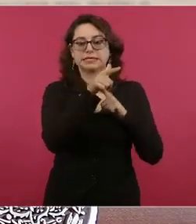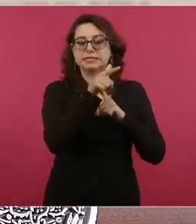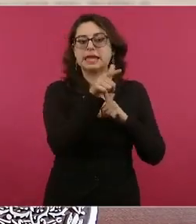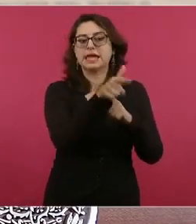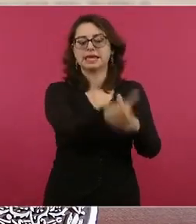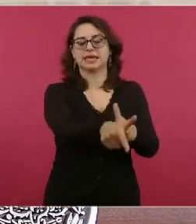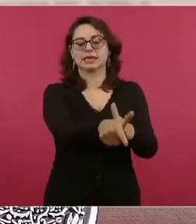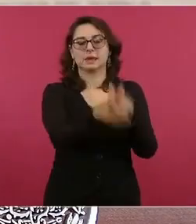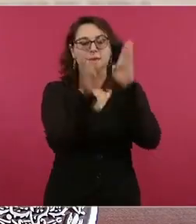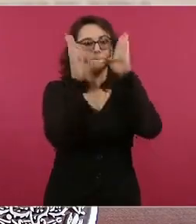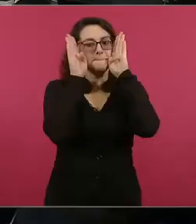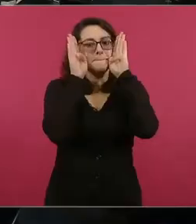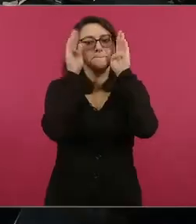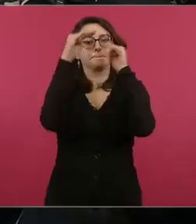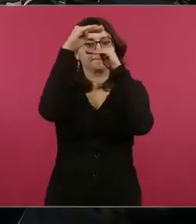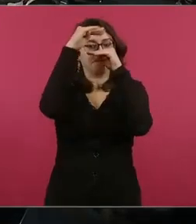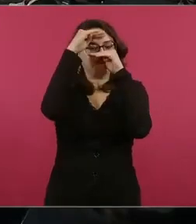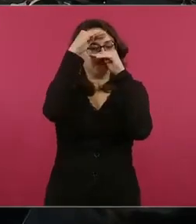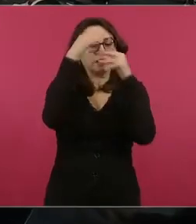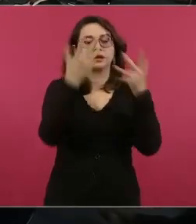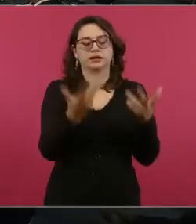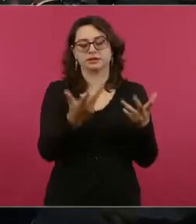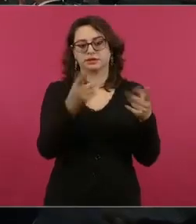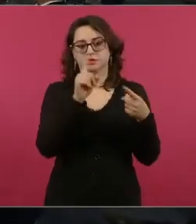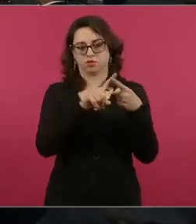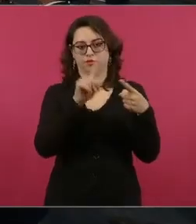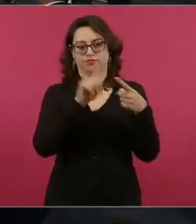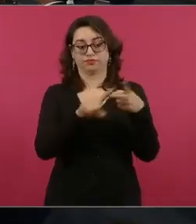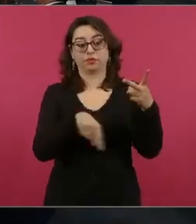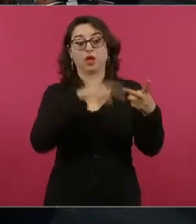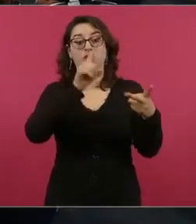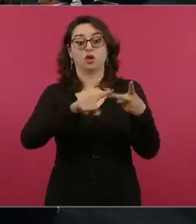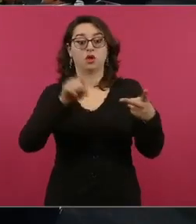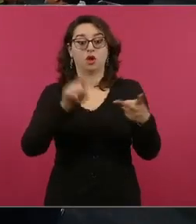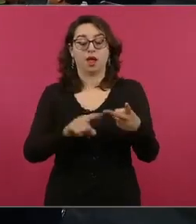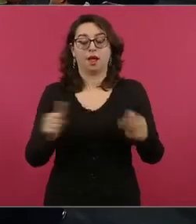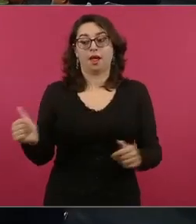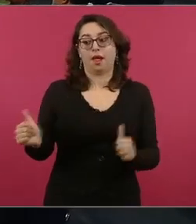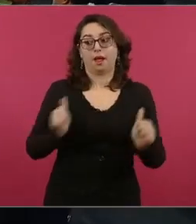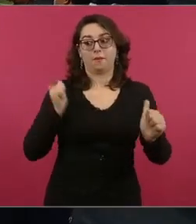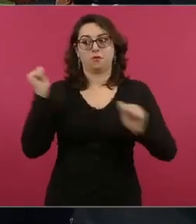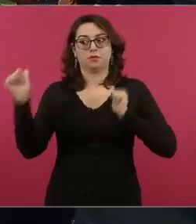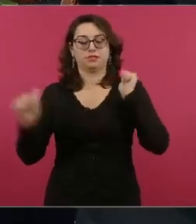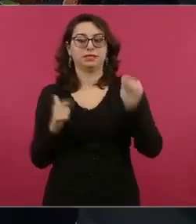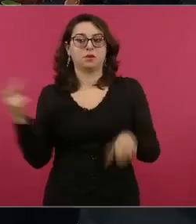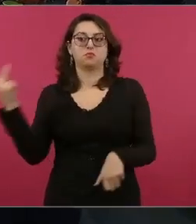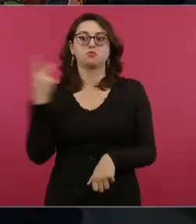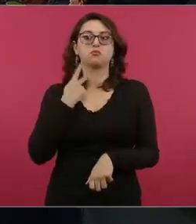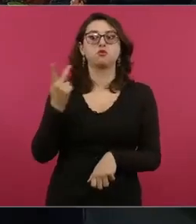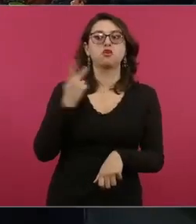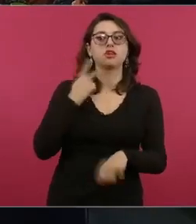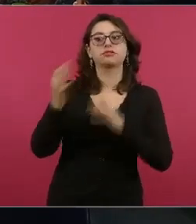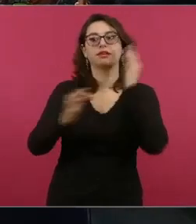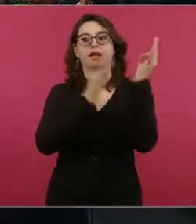para hacer propaganda o politiquería.